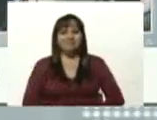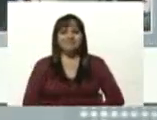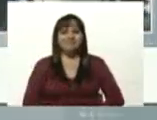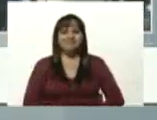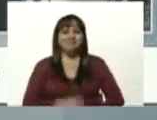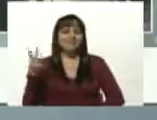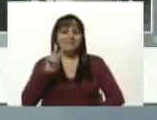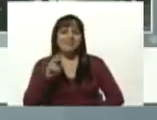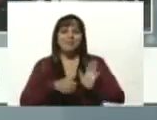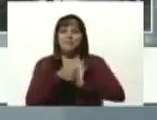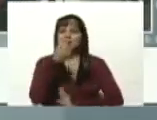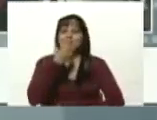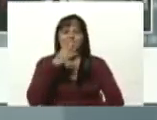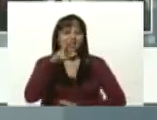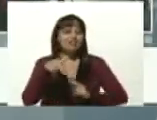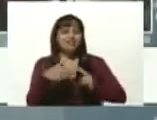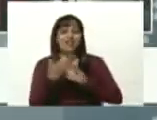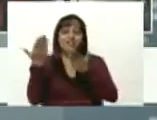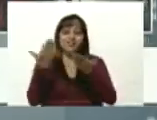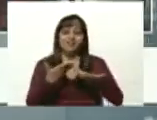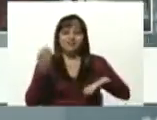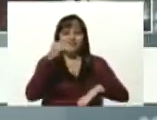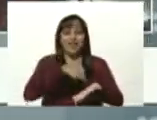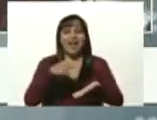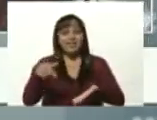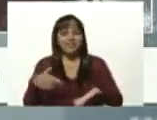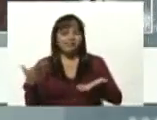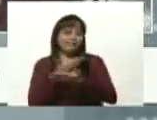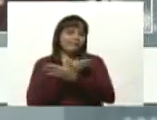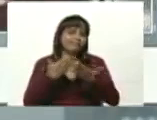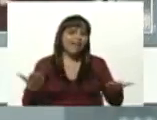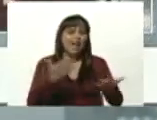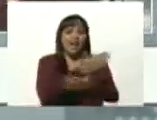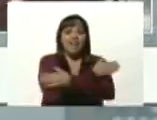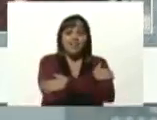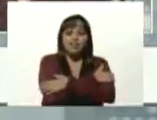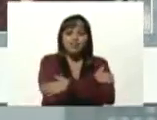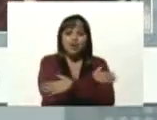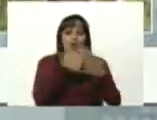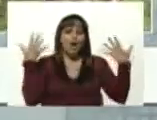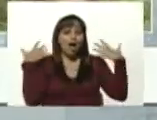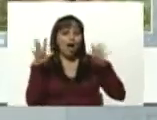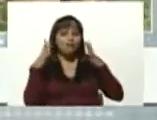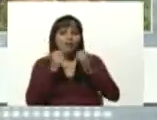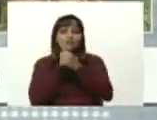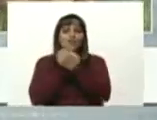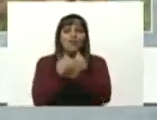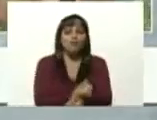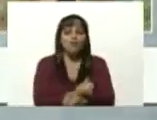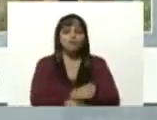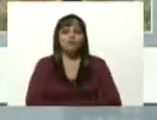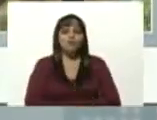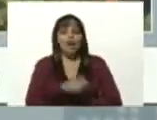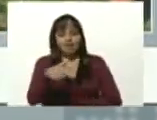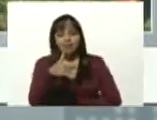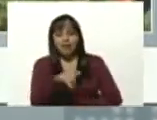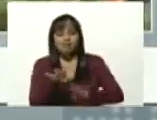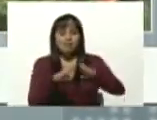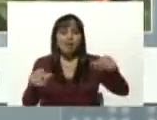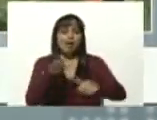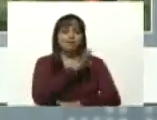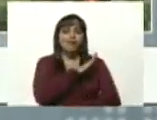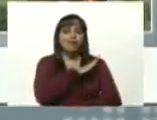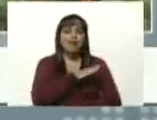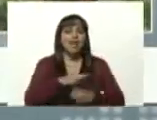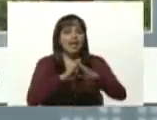Regresen y aquí serán recibidos con abrazos, con aplausos, con amor. Aquí está su tierra. La